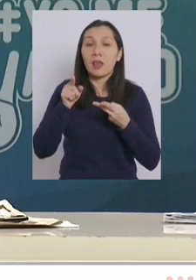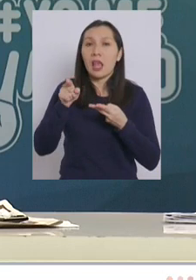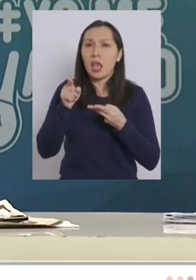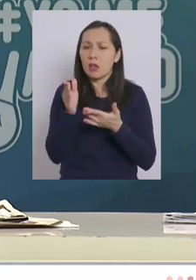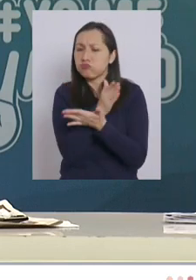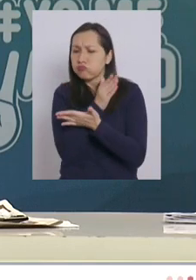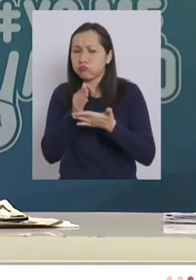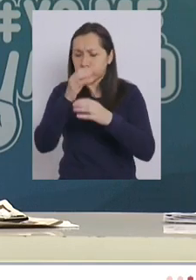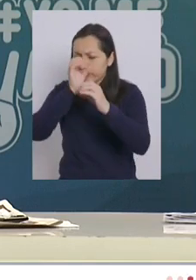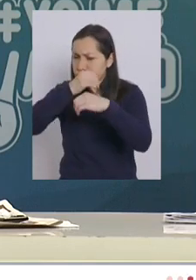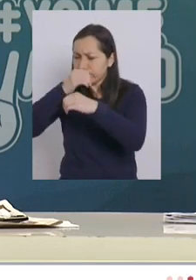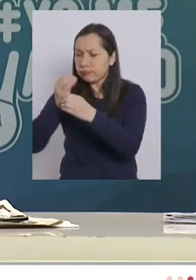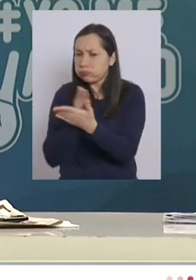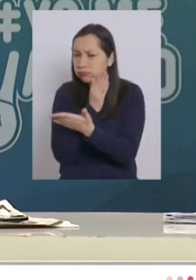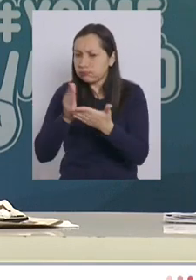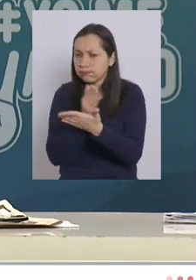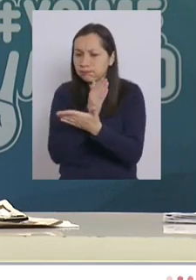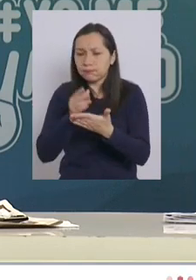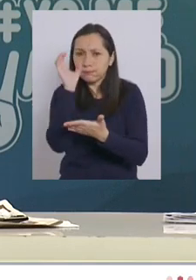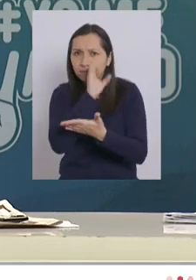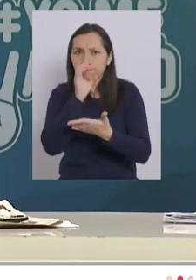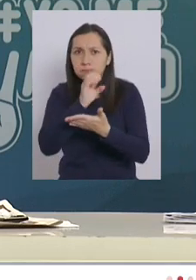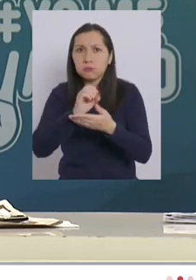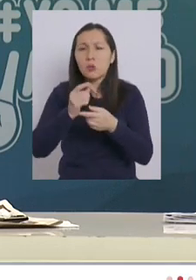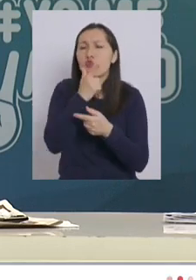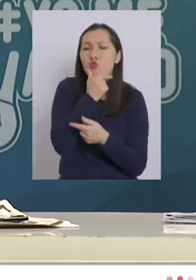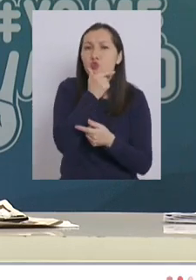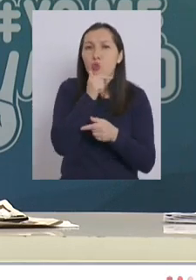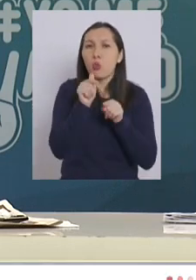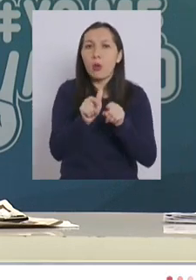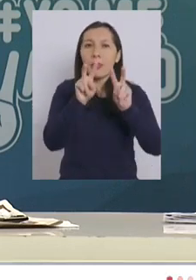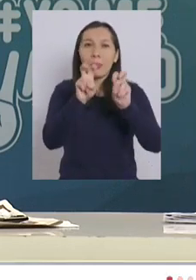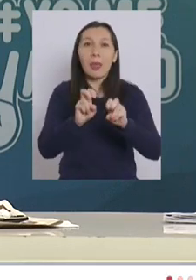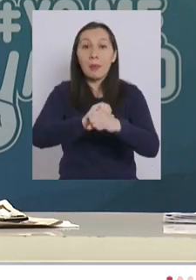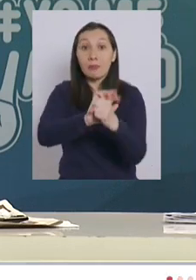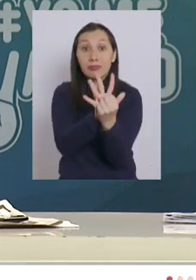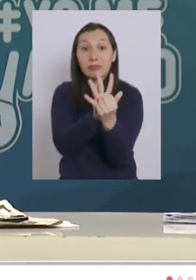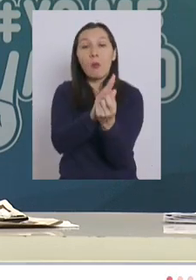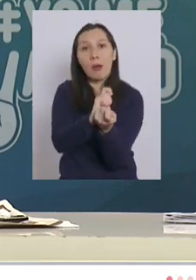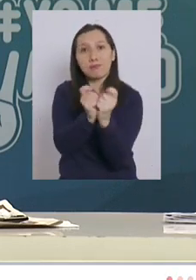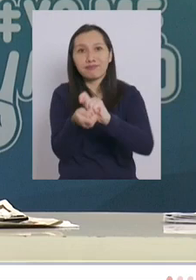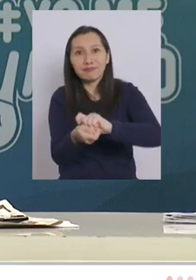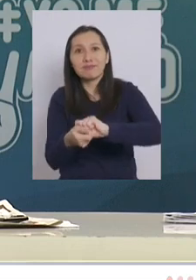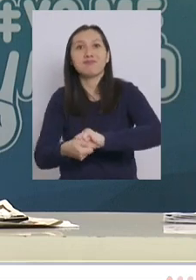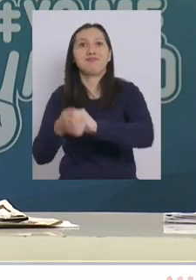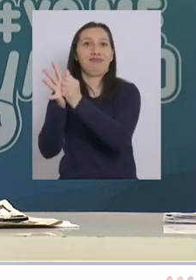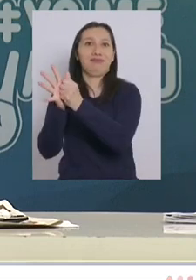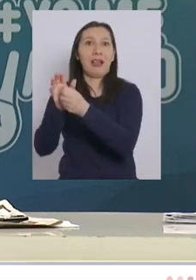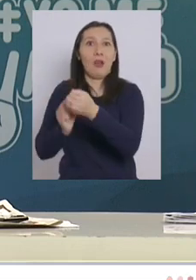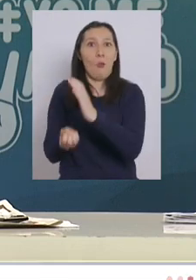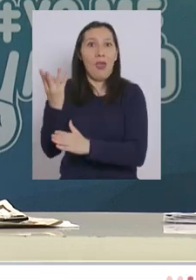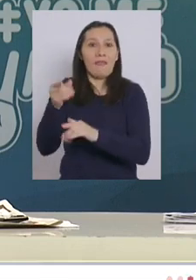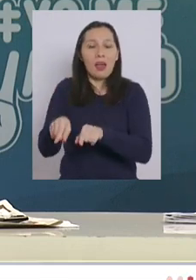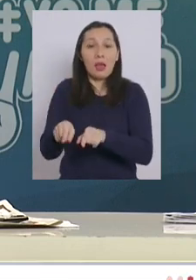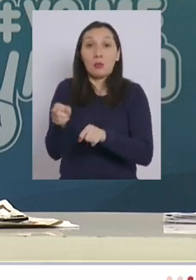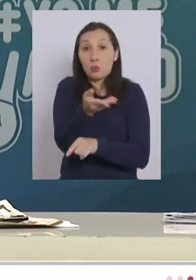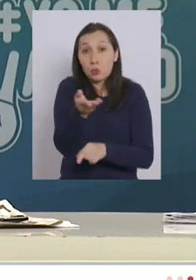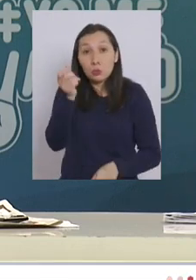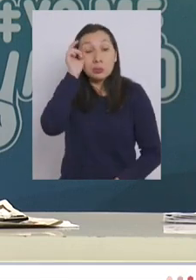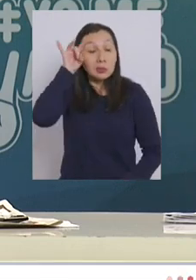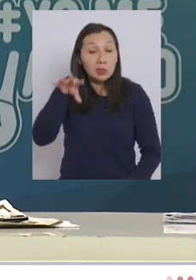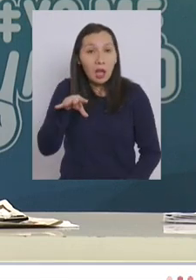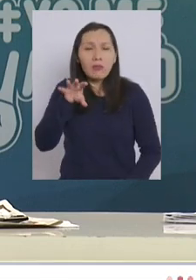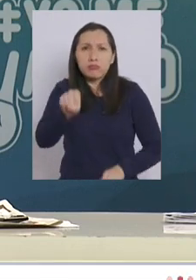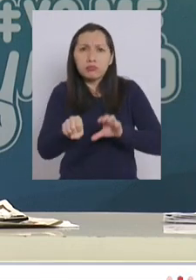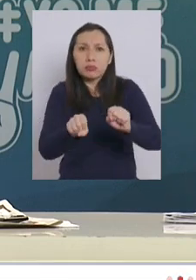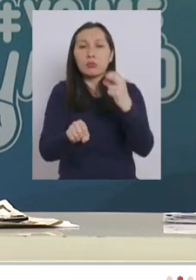secuenciando todas aquellas sospechas de variantes hasta el momento como usted sabe se